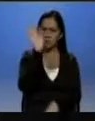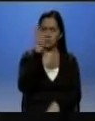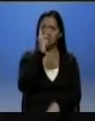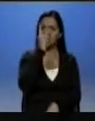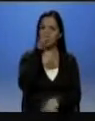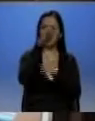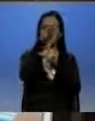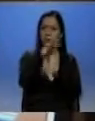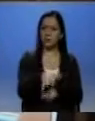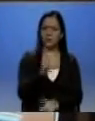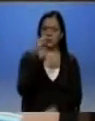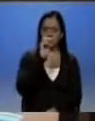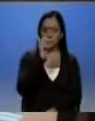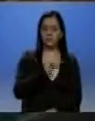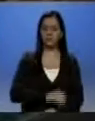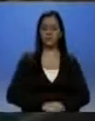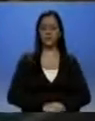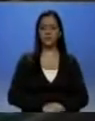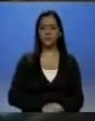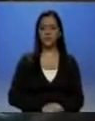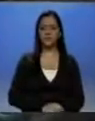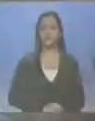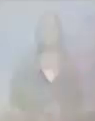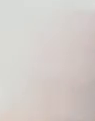discriminación. Ivonne Núñez, Gama Noticias.